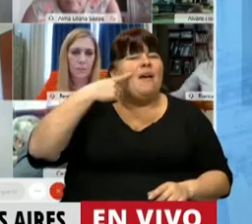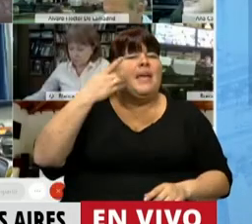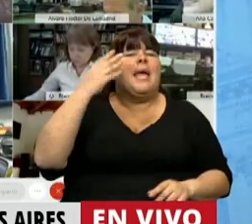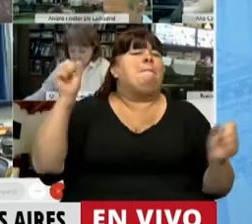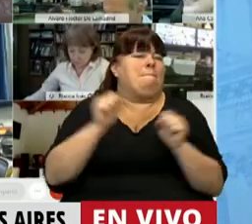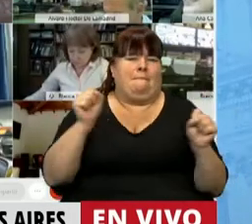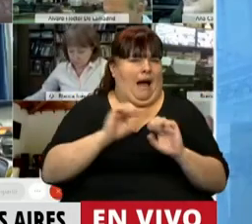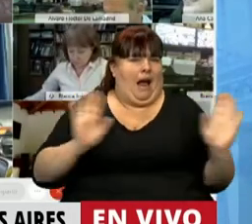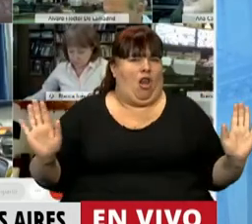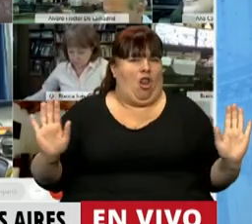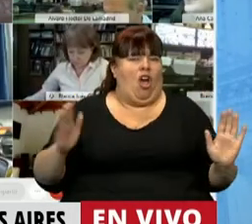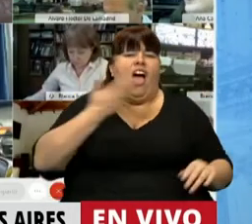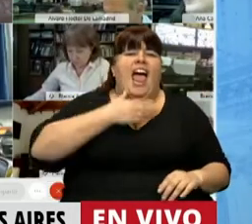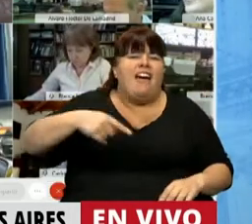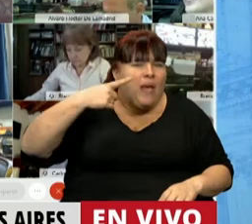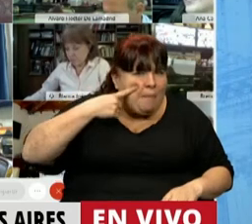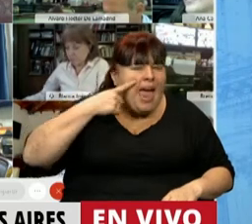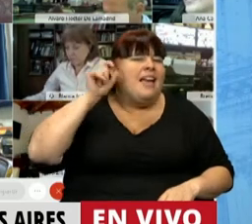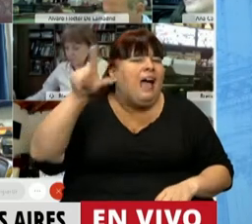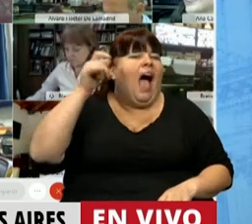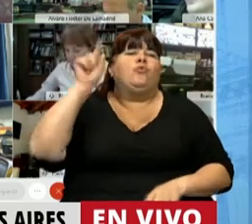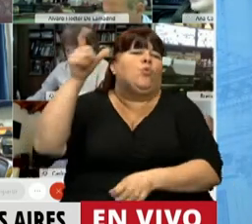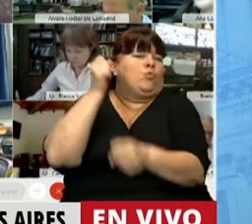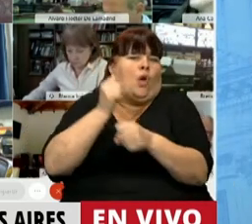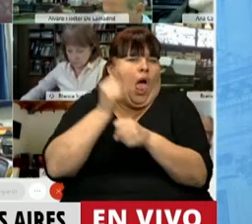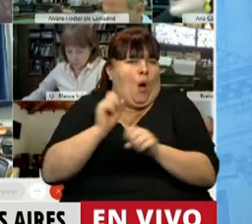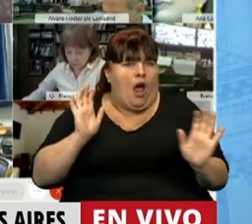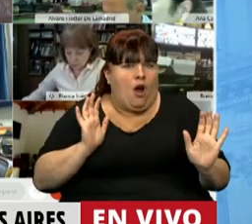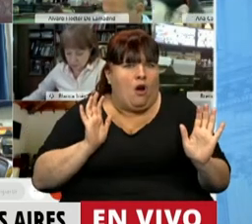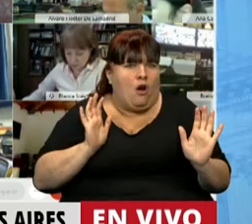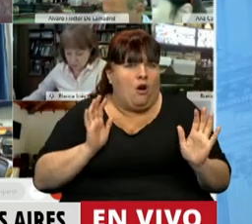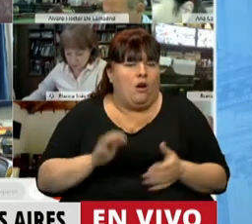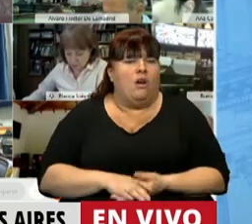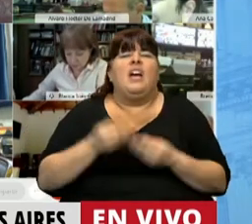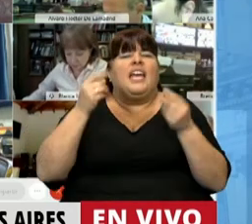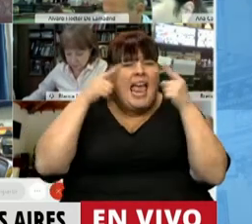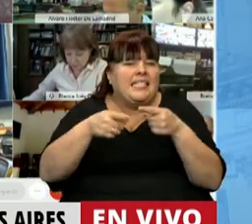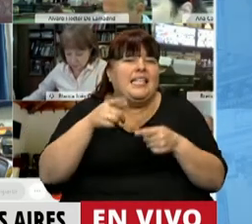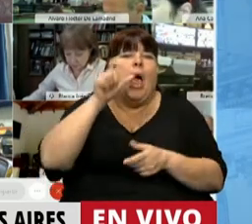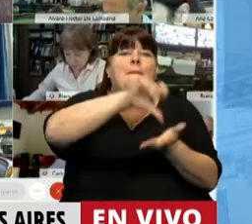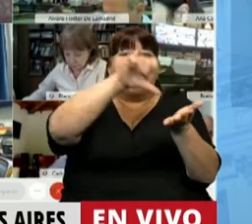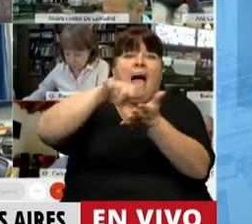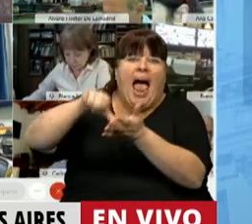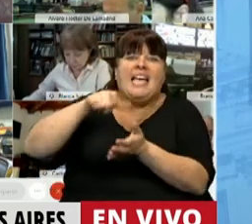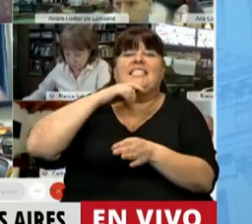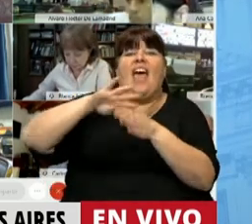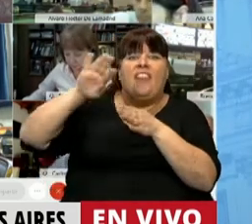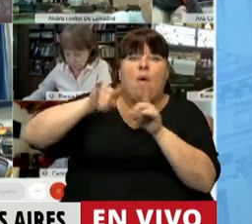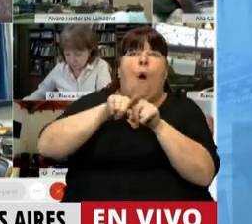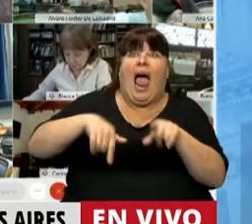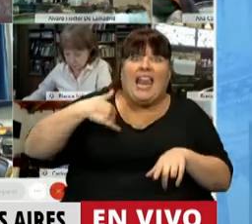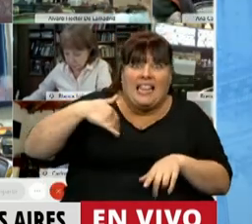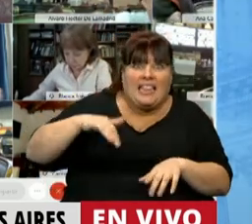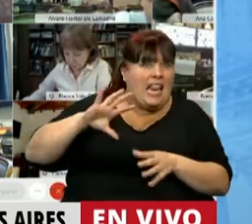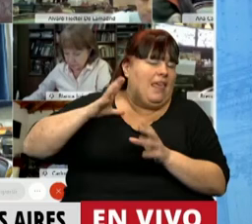no es bueno, el FMI tiene una función, que es someter a los países semicoloniales como